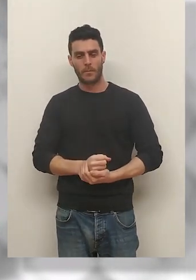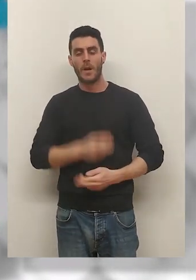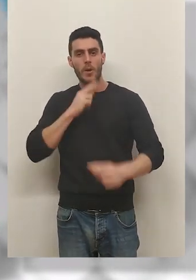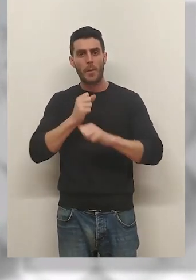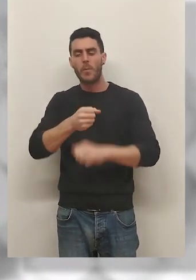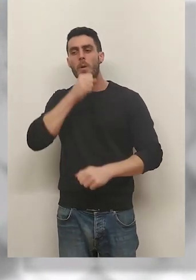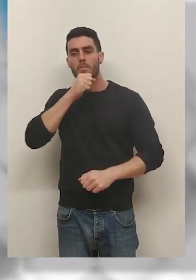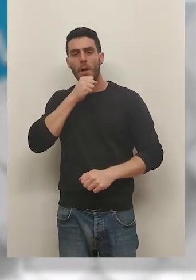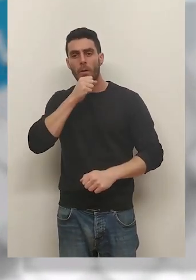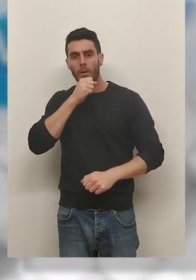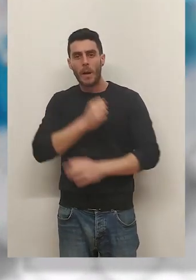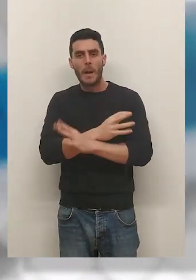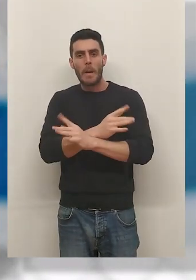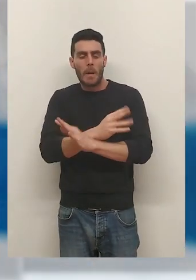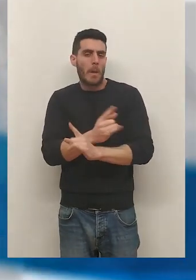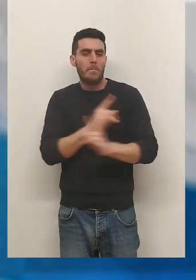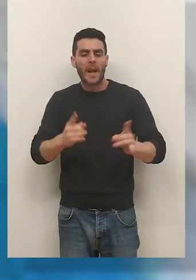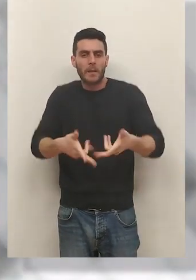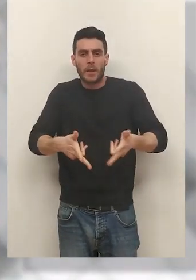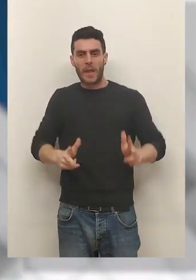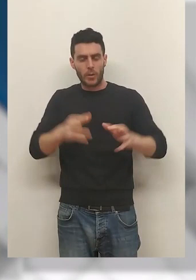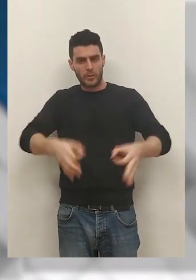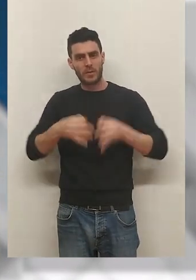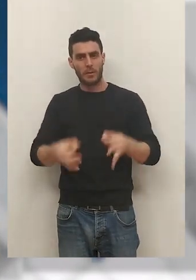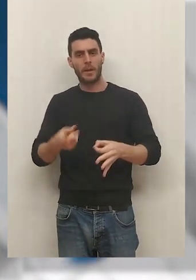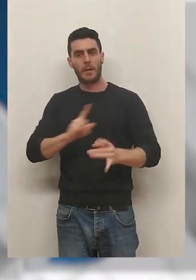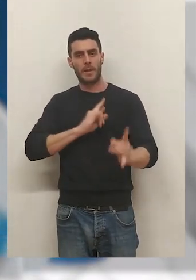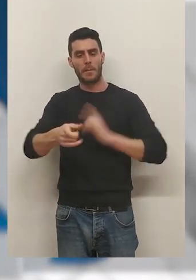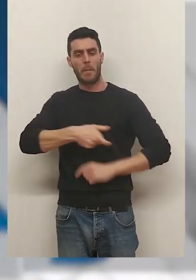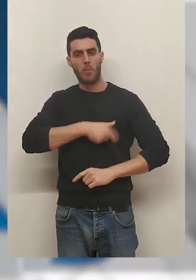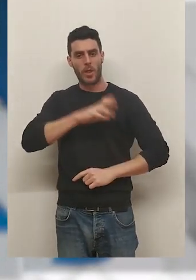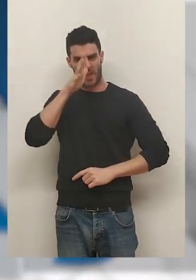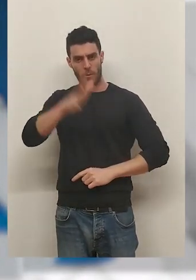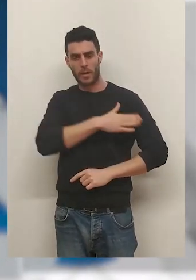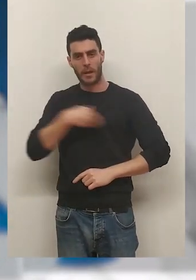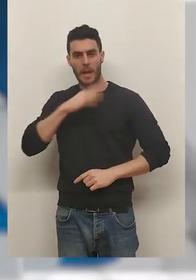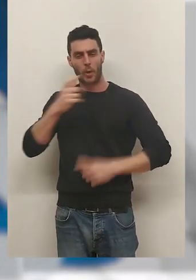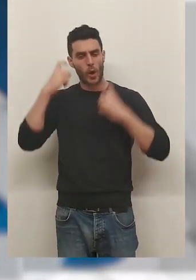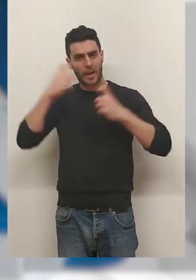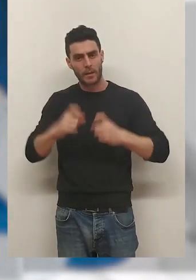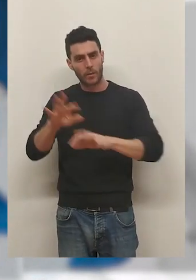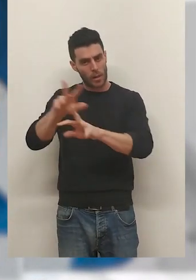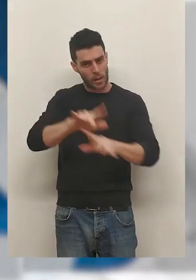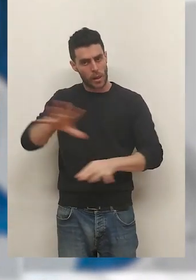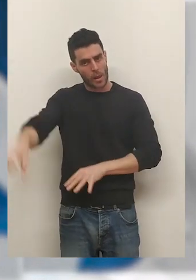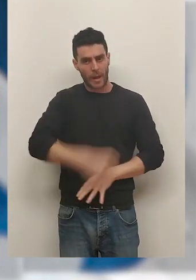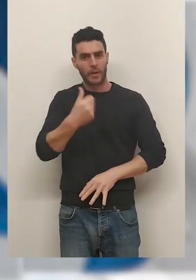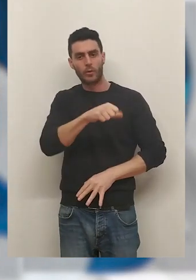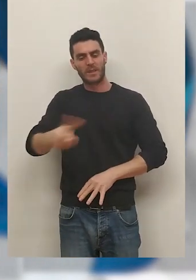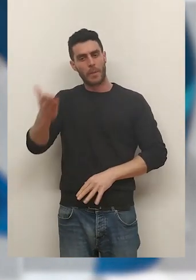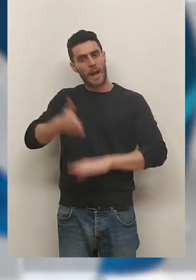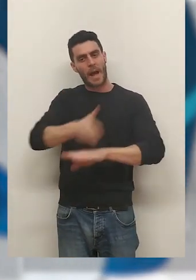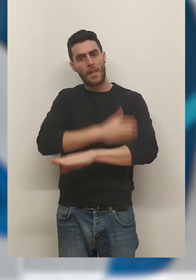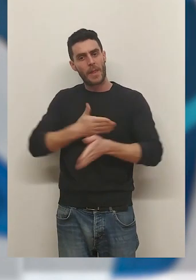el viejo, que estaba en el parque sentado en un banco. Incluso alguna llamó a la policía y quiso poner una denuncia por el intento de rapto de su hija una semana